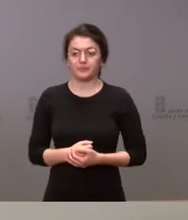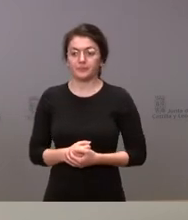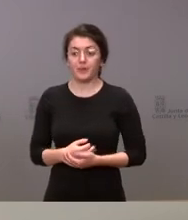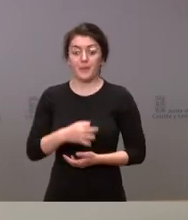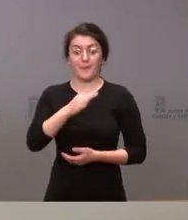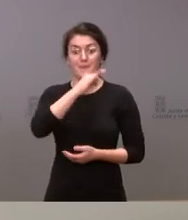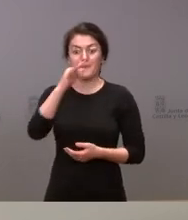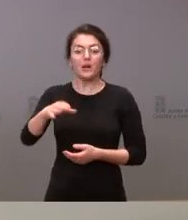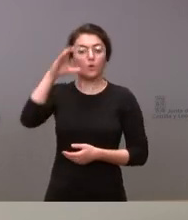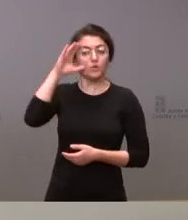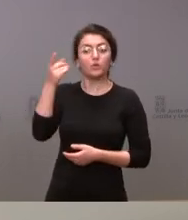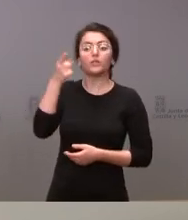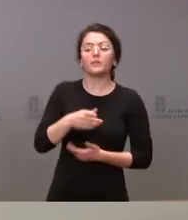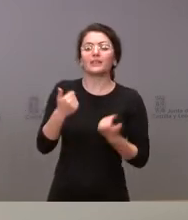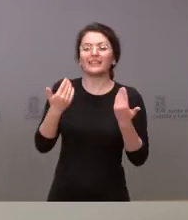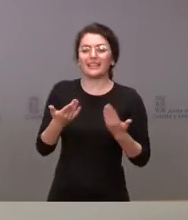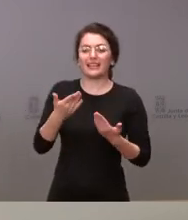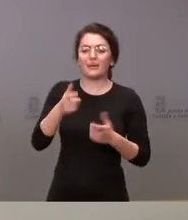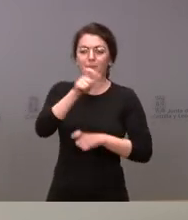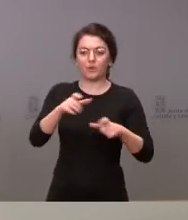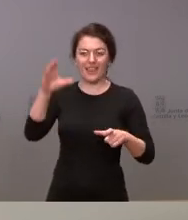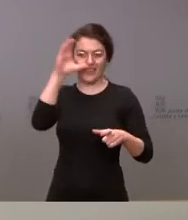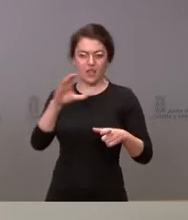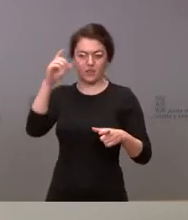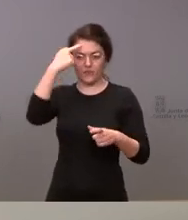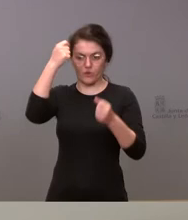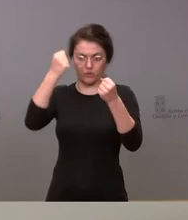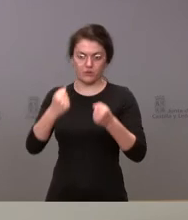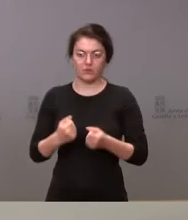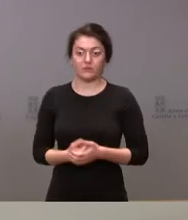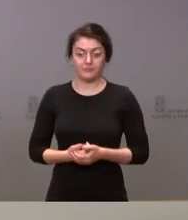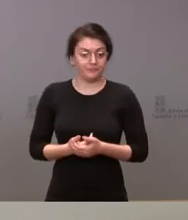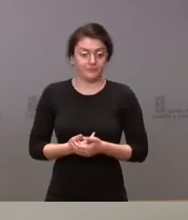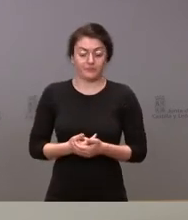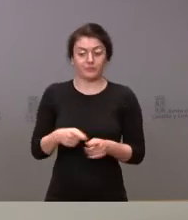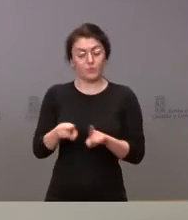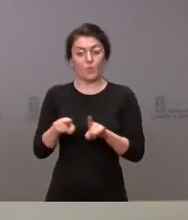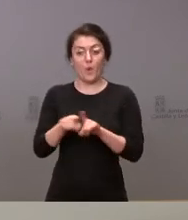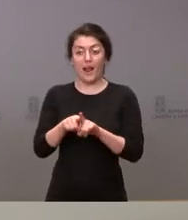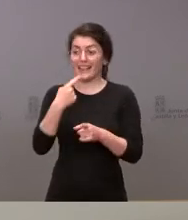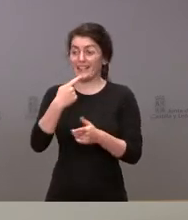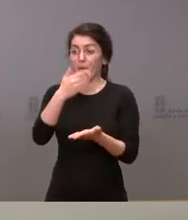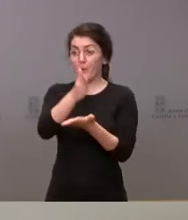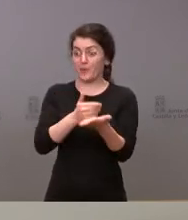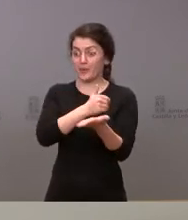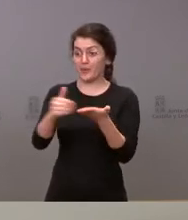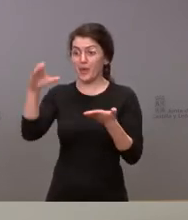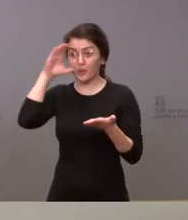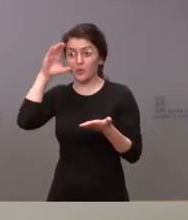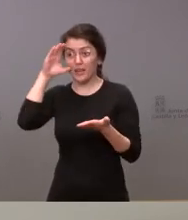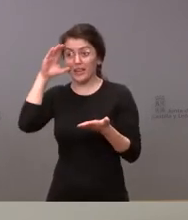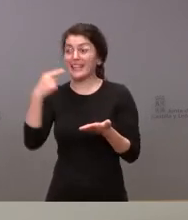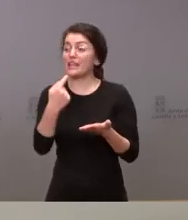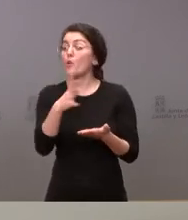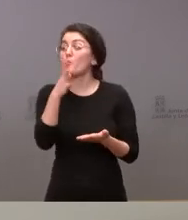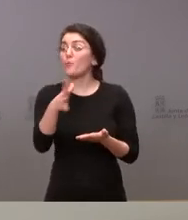científicos al respecto. Y esta es nuestra posición. Digo siempre lo de escuchar a las comunidades autónomas porque más de una ocasión cuando ha habido